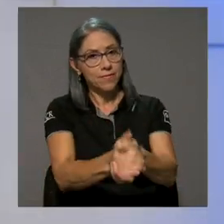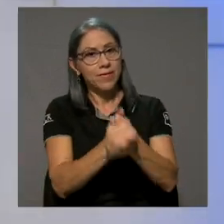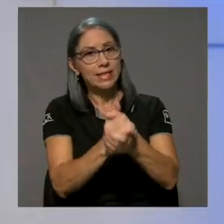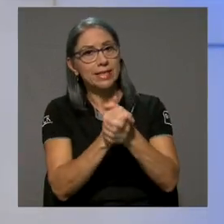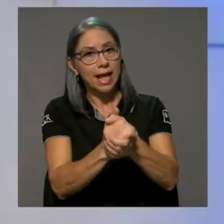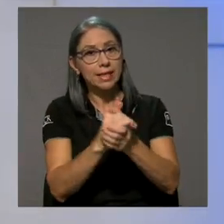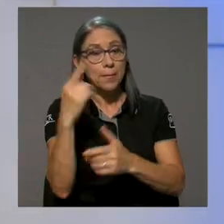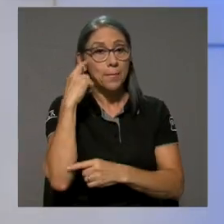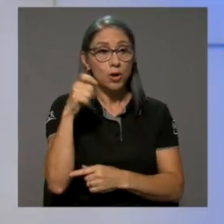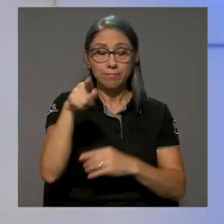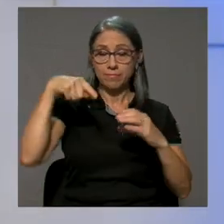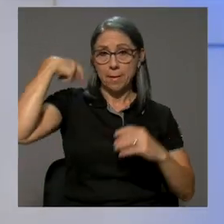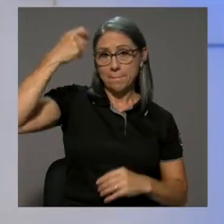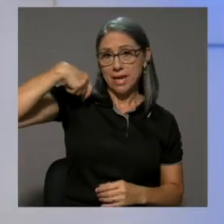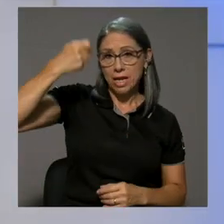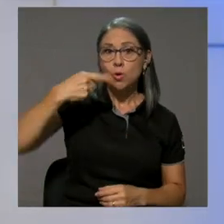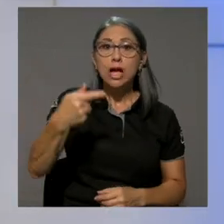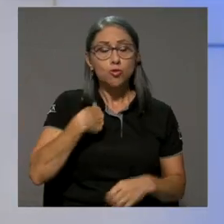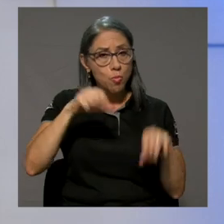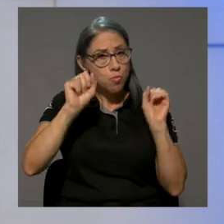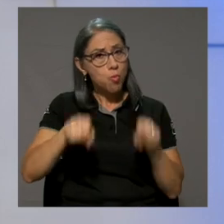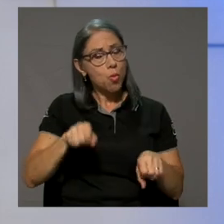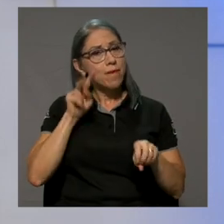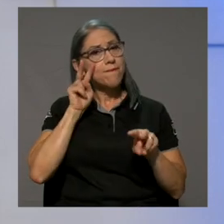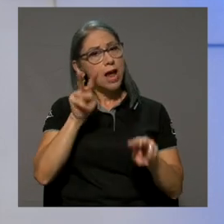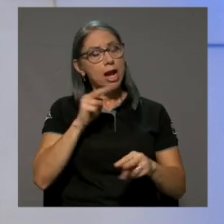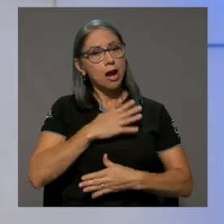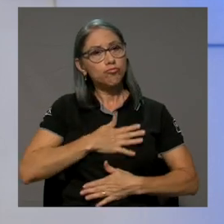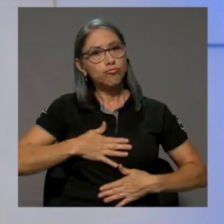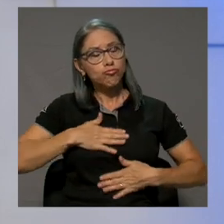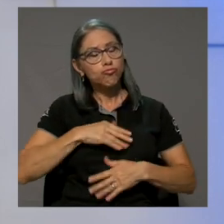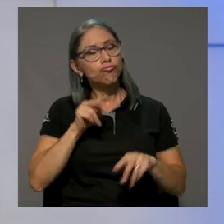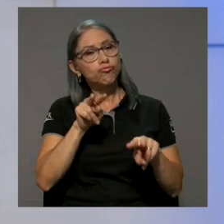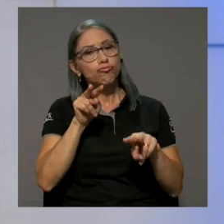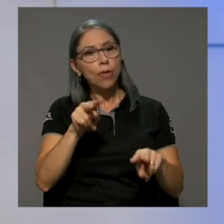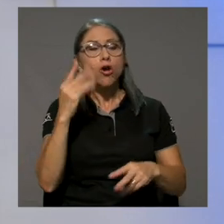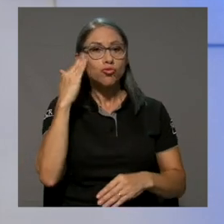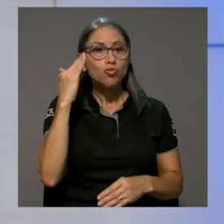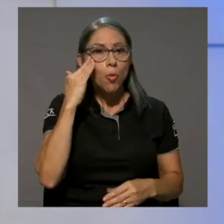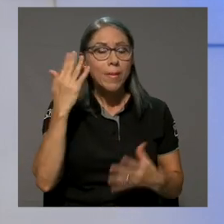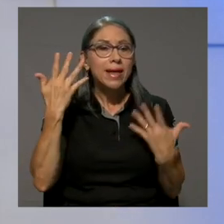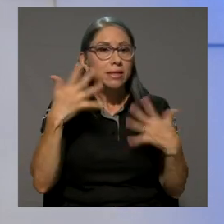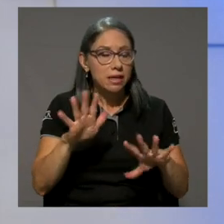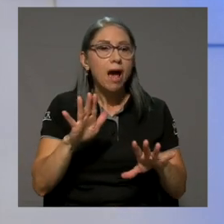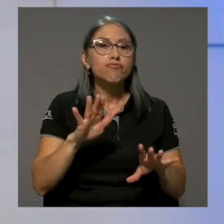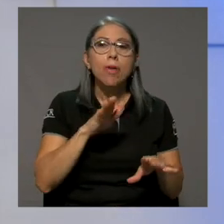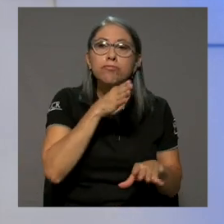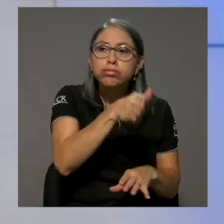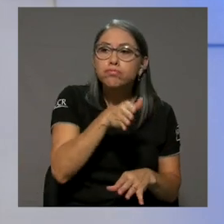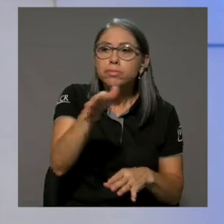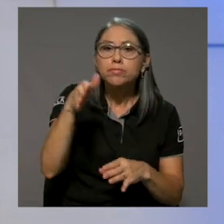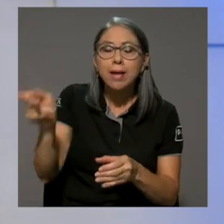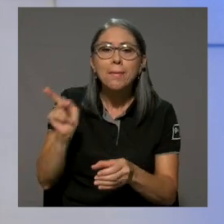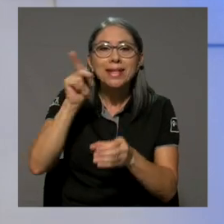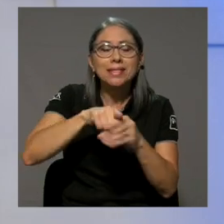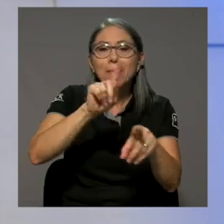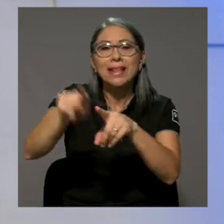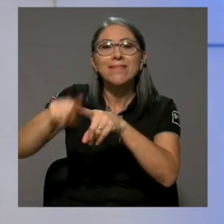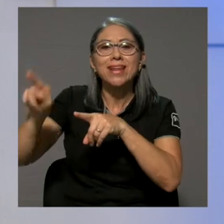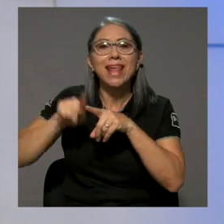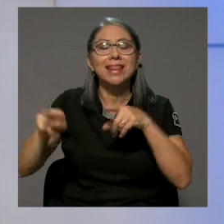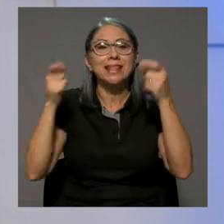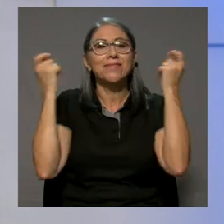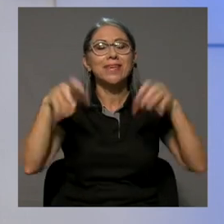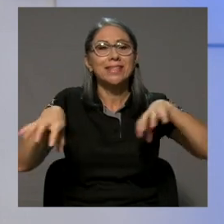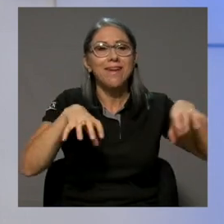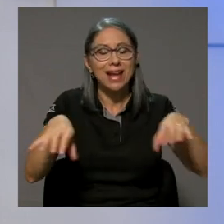quisiera felicitarte por la película, ya tuve el placer de verla. Supe que ha tenido su paso por algunos festivales en